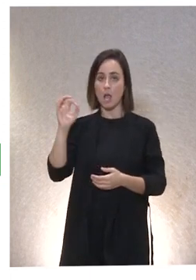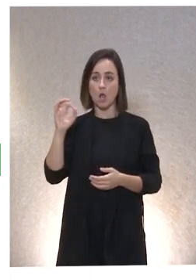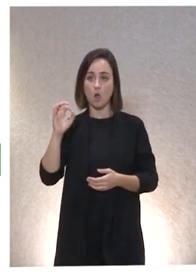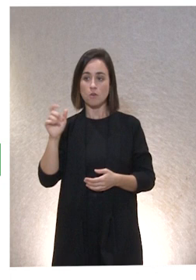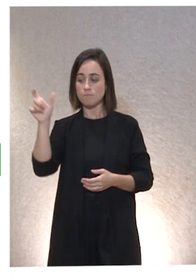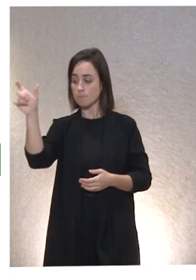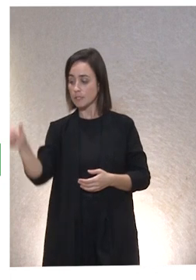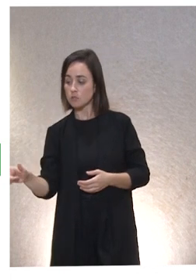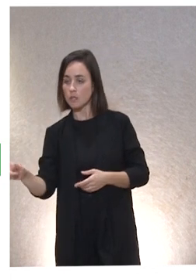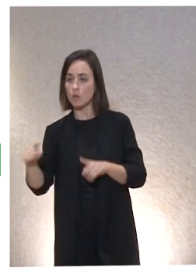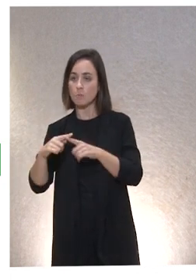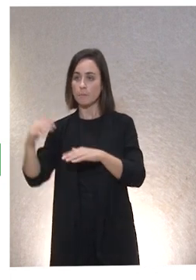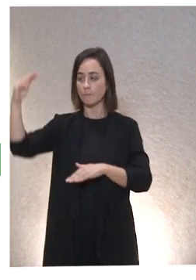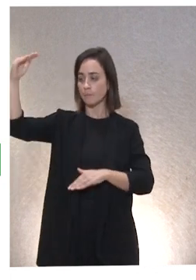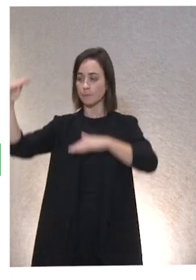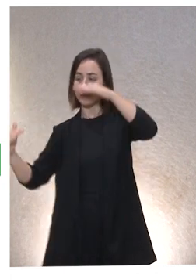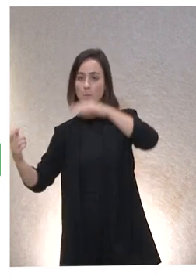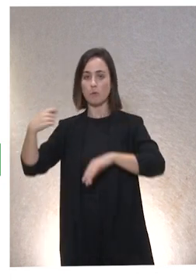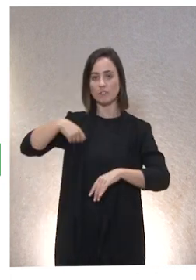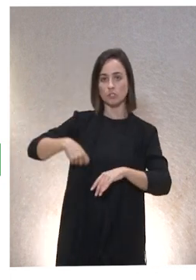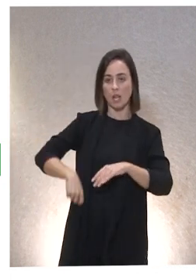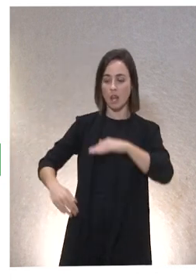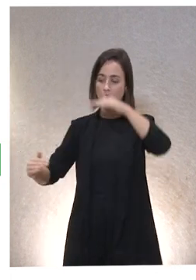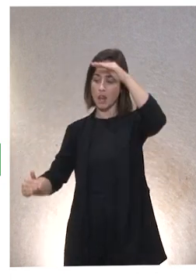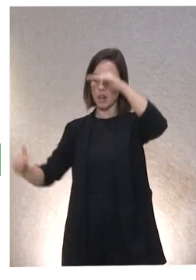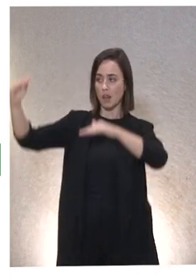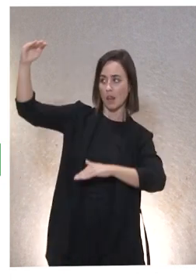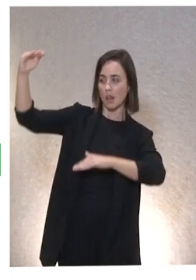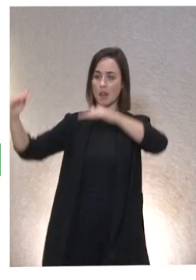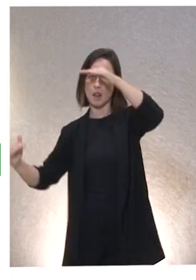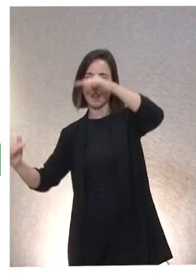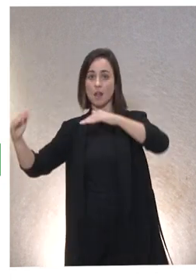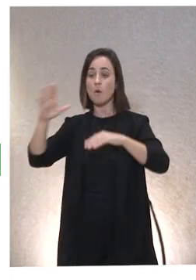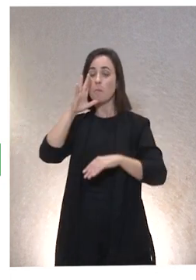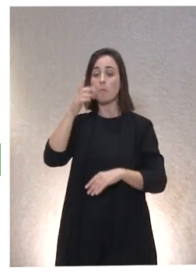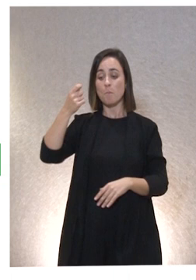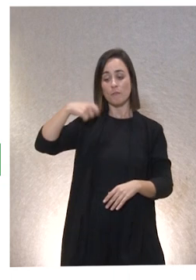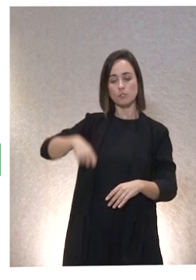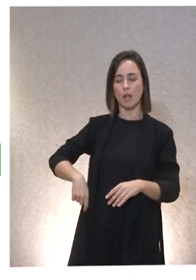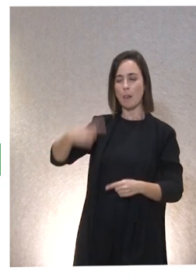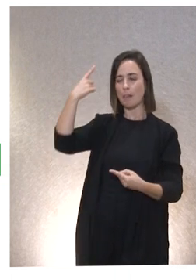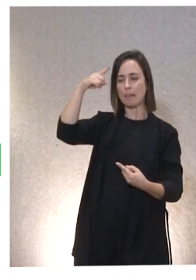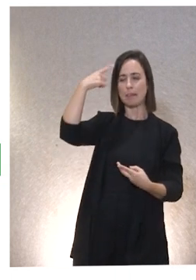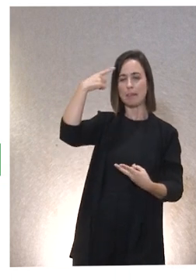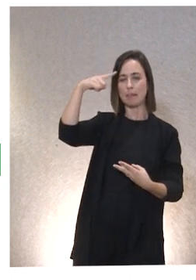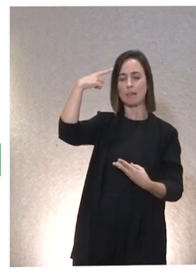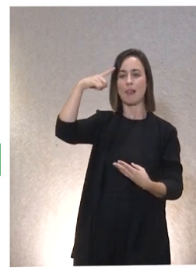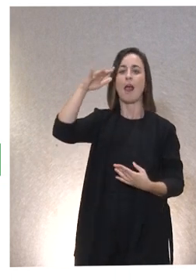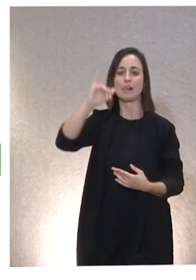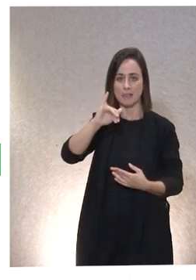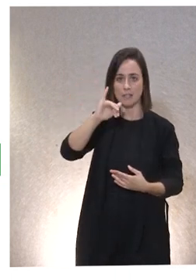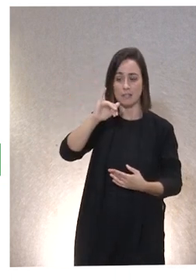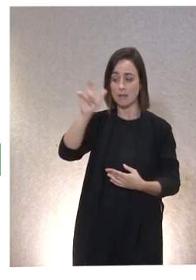vamos a suponer, el profesional tiene unos saberes, la persona atendida por el profesional,